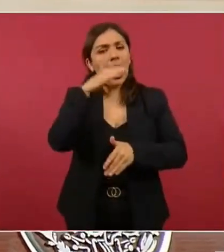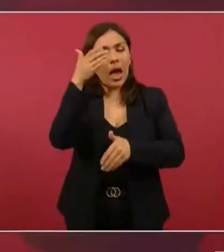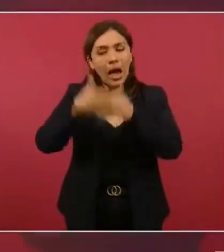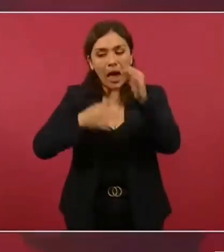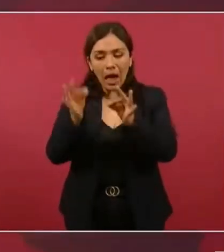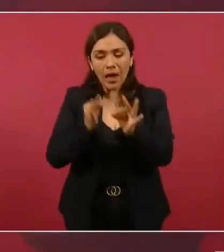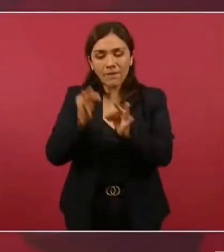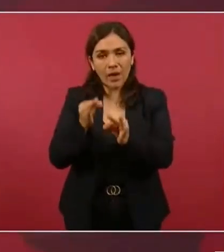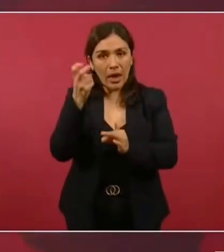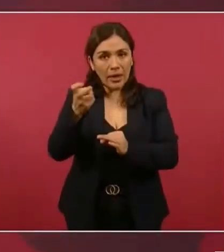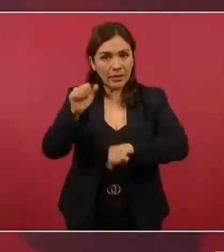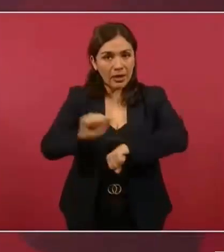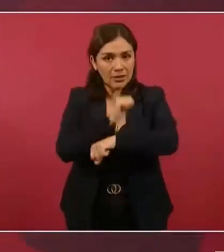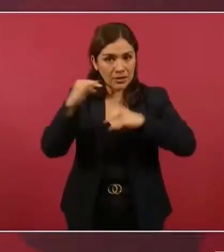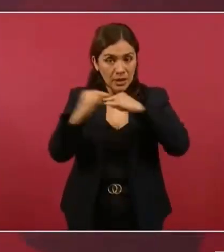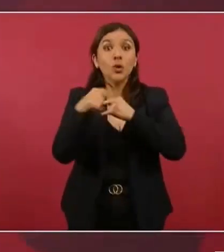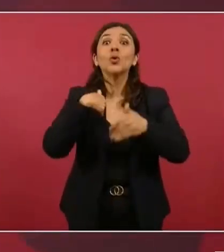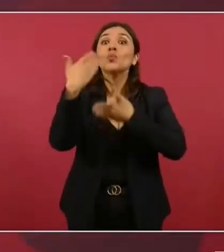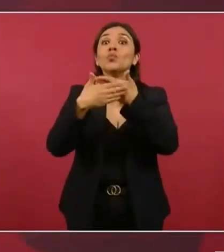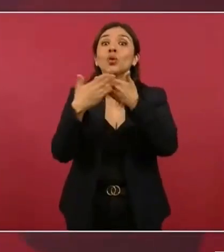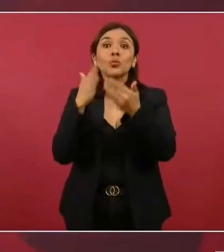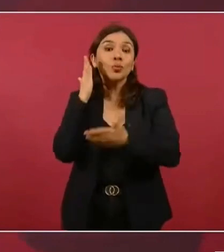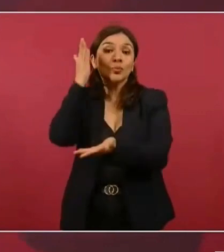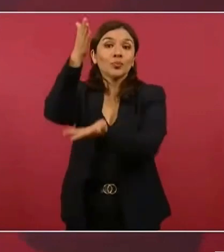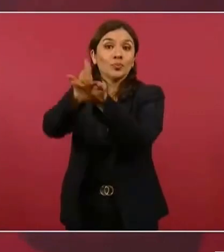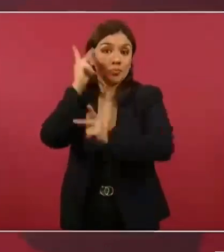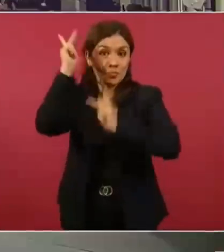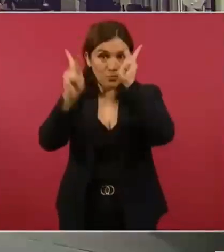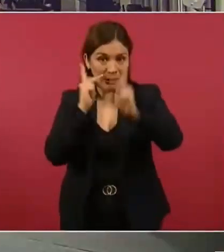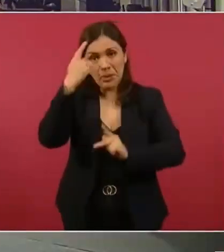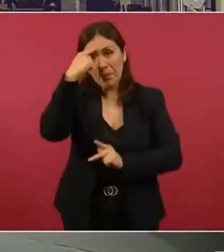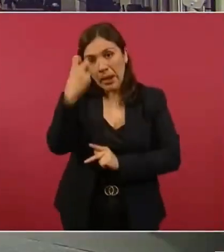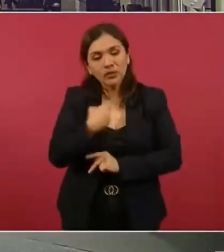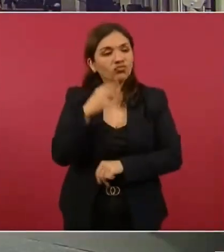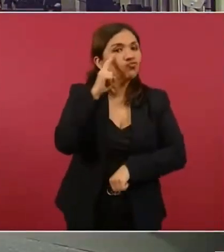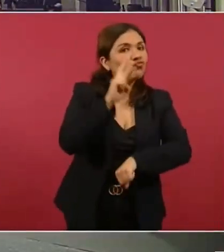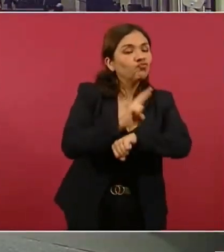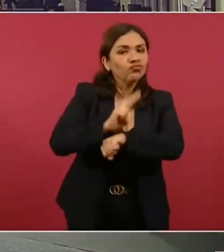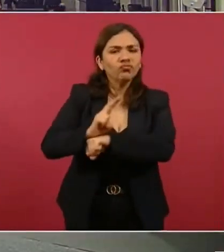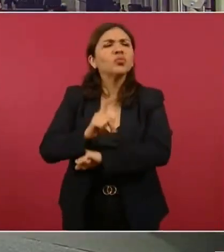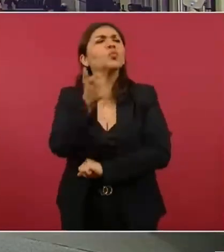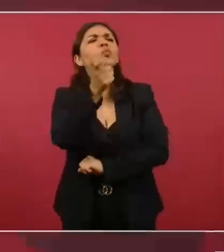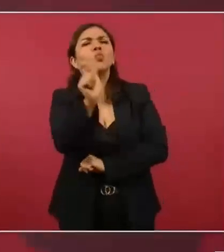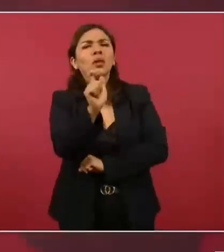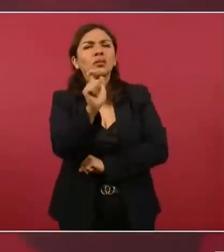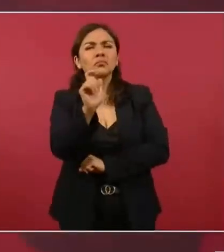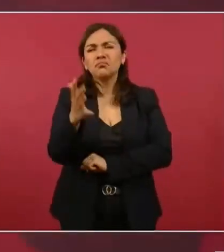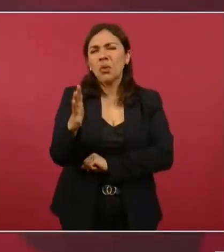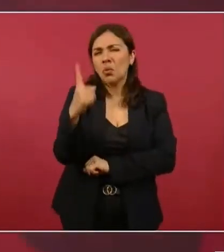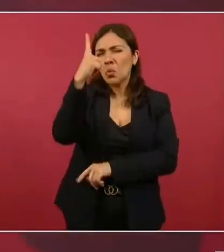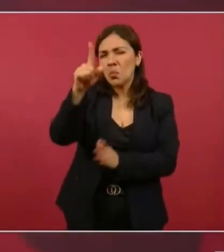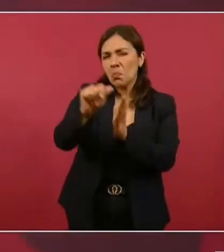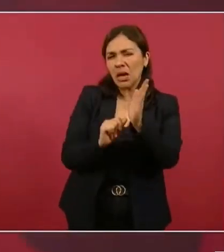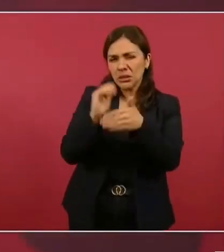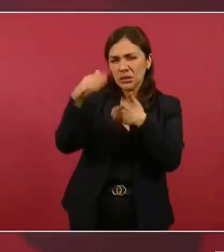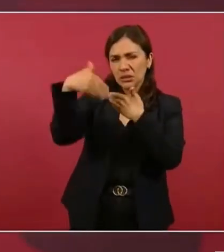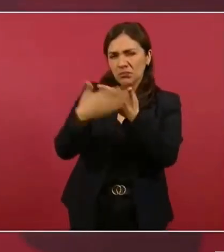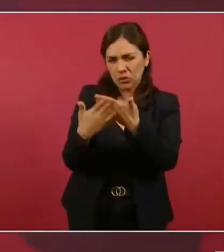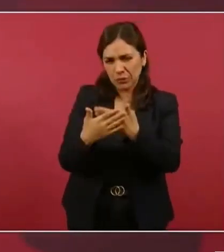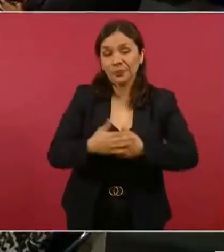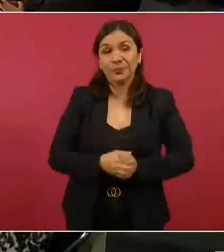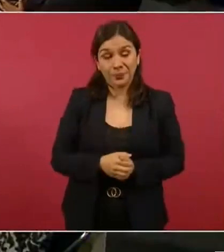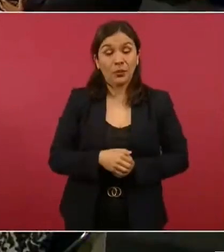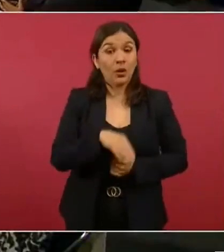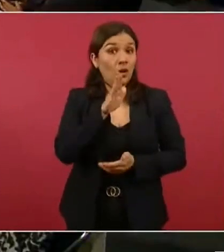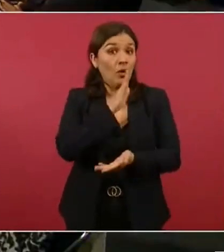carretera. Ya voy a ir para allá con ese propósito. Pues yo creo que en un mes voy a estar por allá. ¿A la